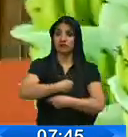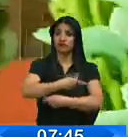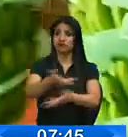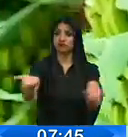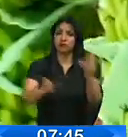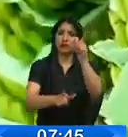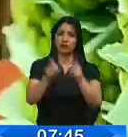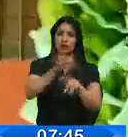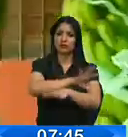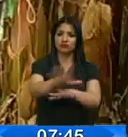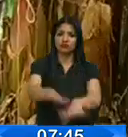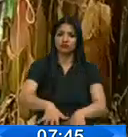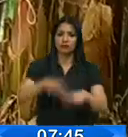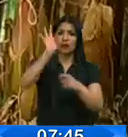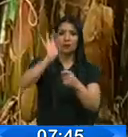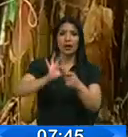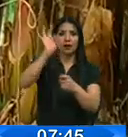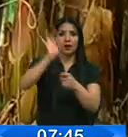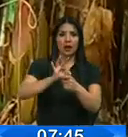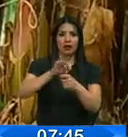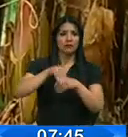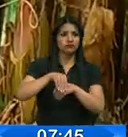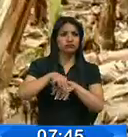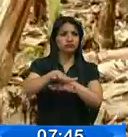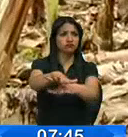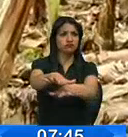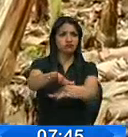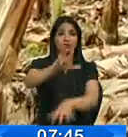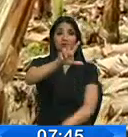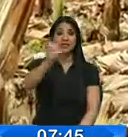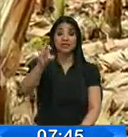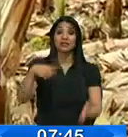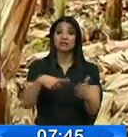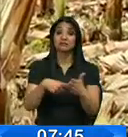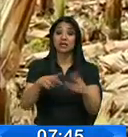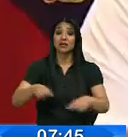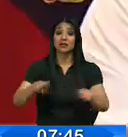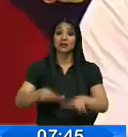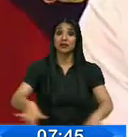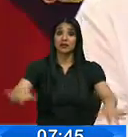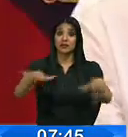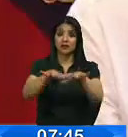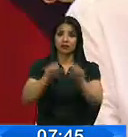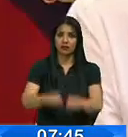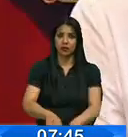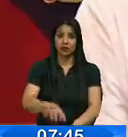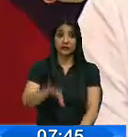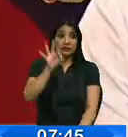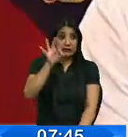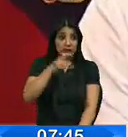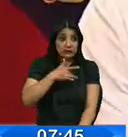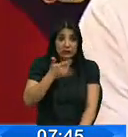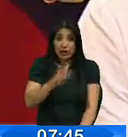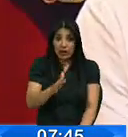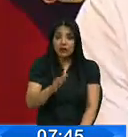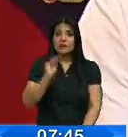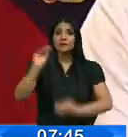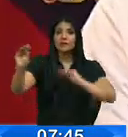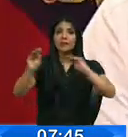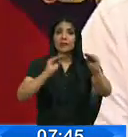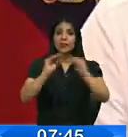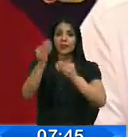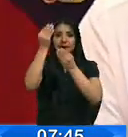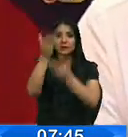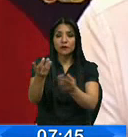cuyos embrios tienen una extensión nacional de 300.000 hectáreas. Detectados los síntomas, tiene que alertarnos y